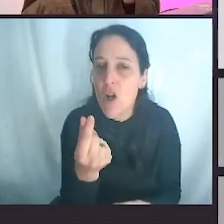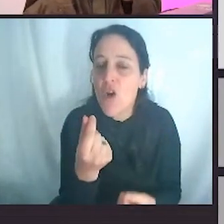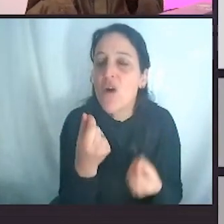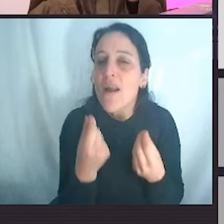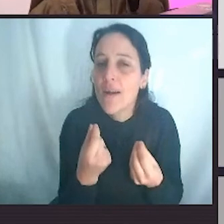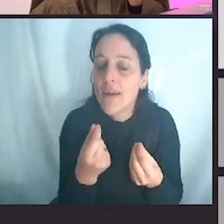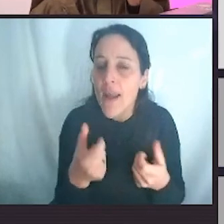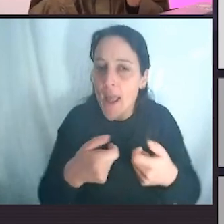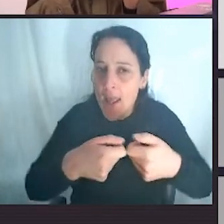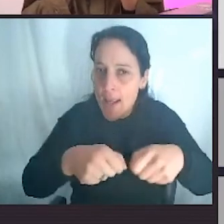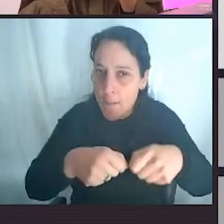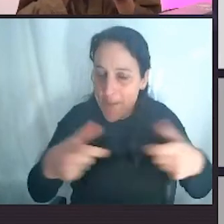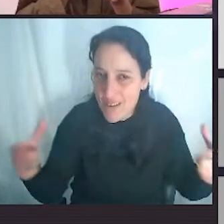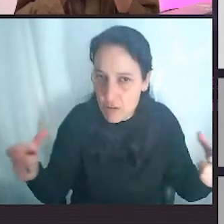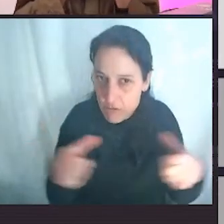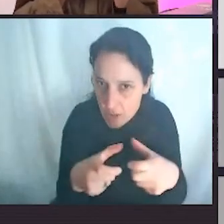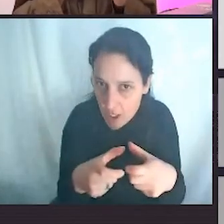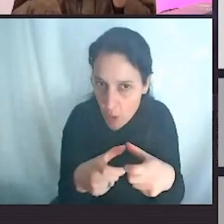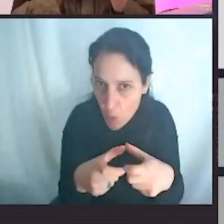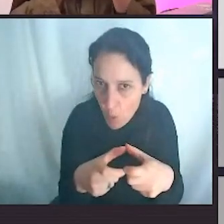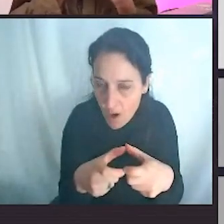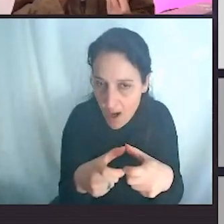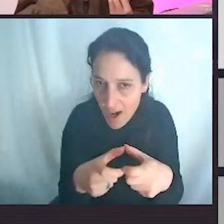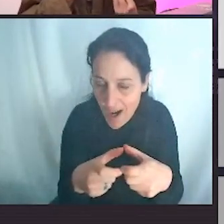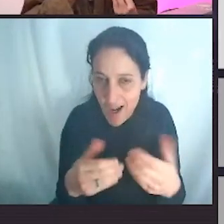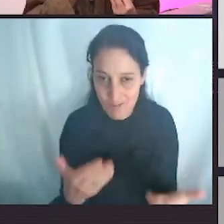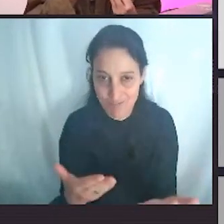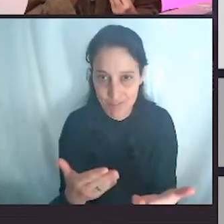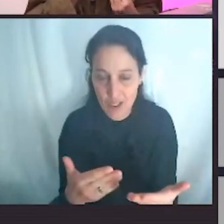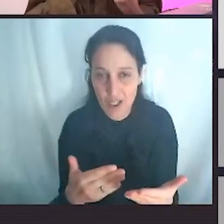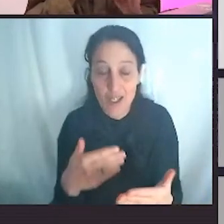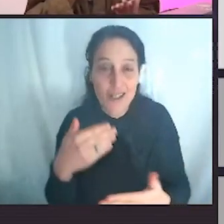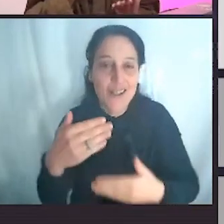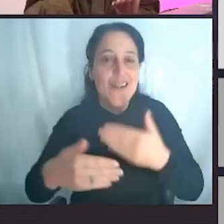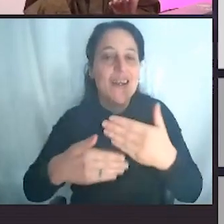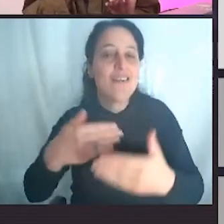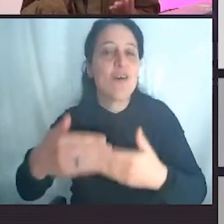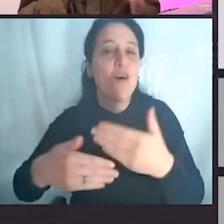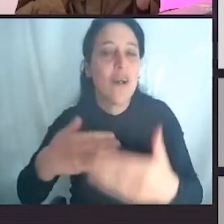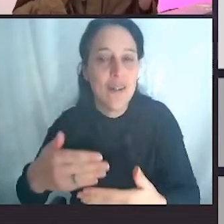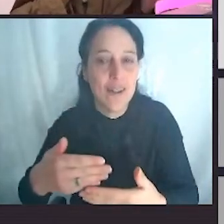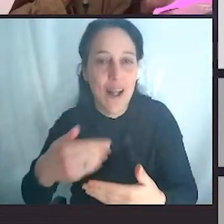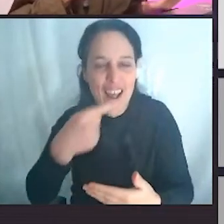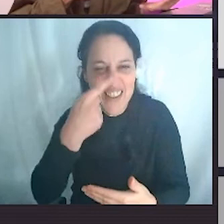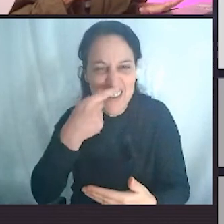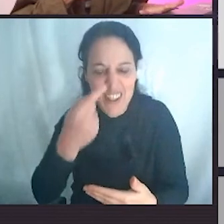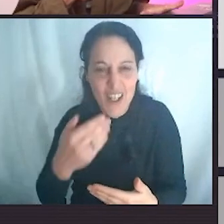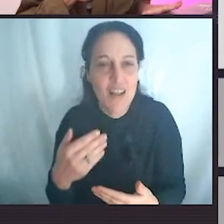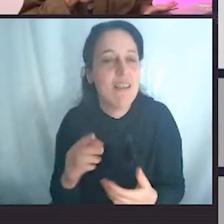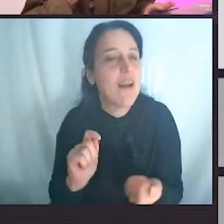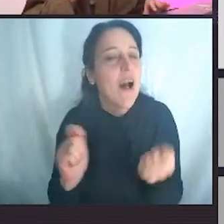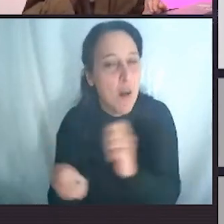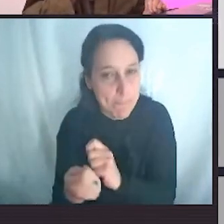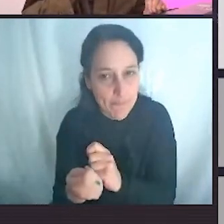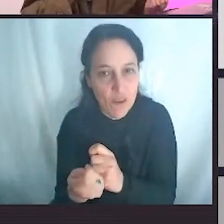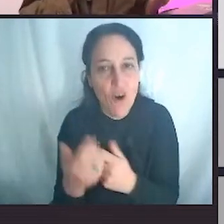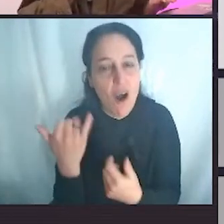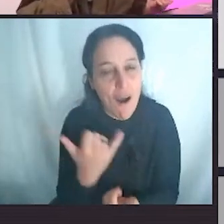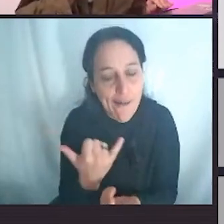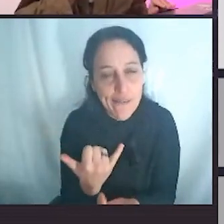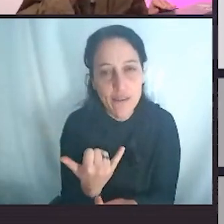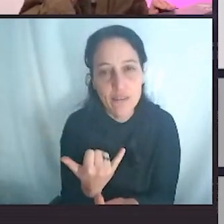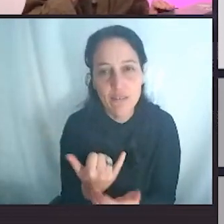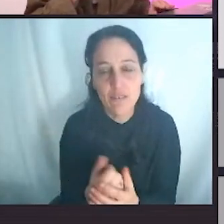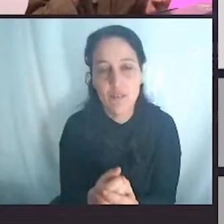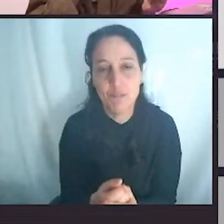criptoactivo va a generar este incentivo hacia el cambio. ¿A dónde estamos? Terminamos la primera emisión del token el año